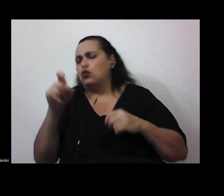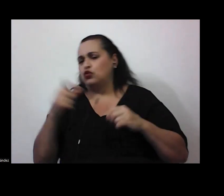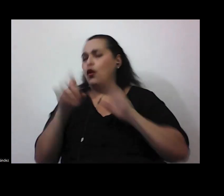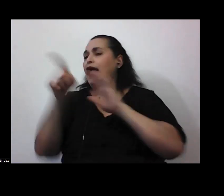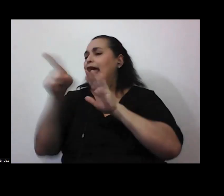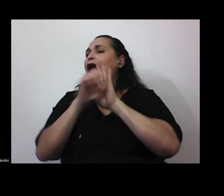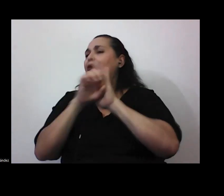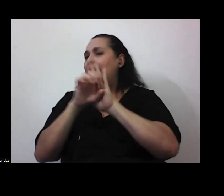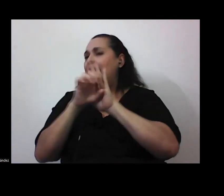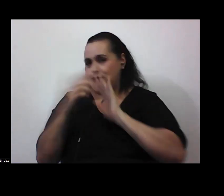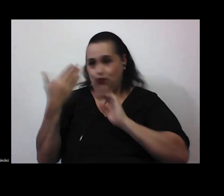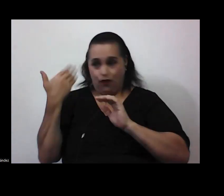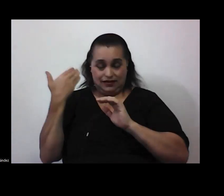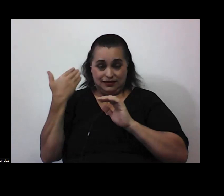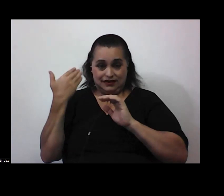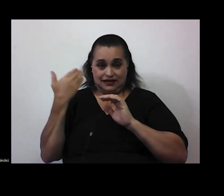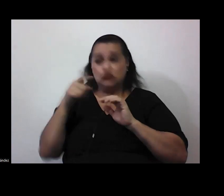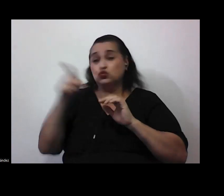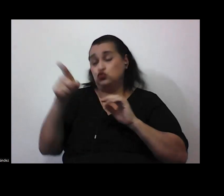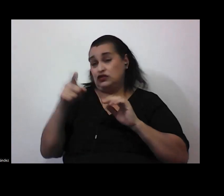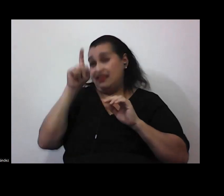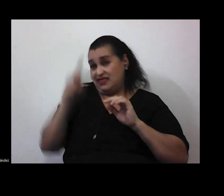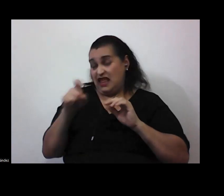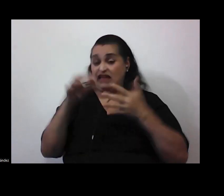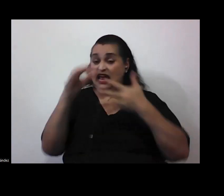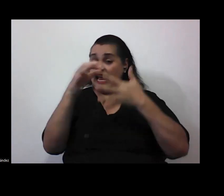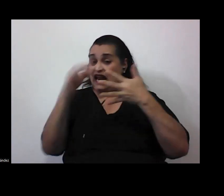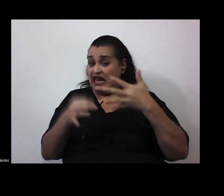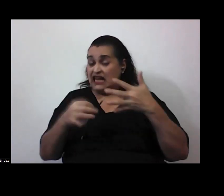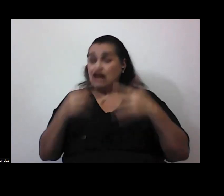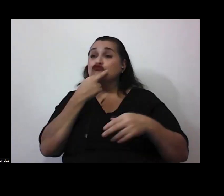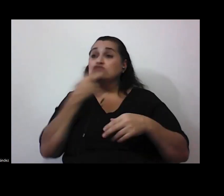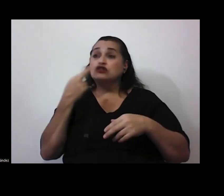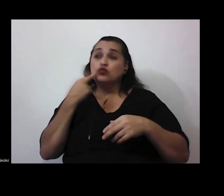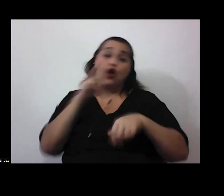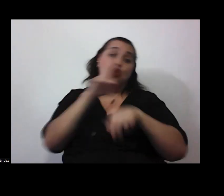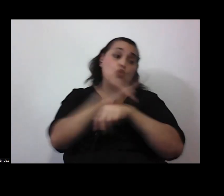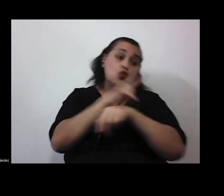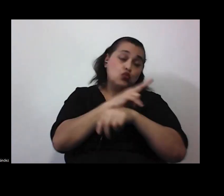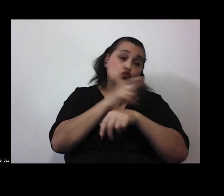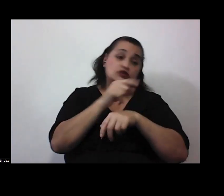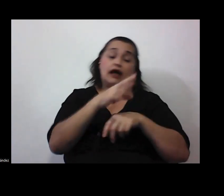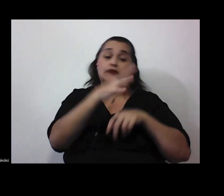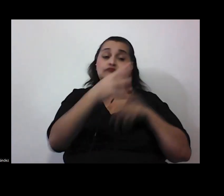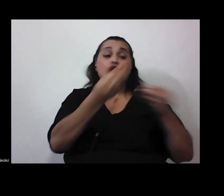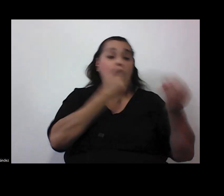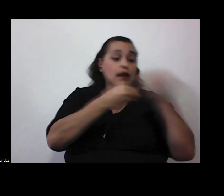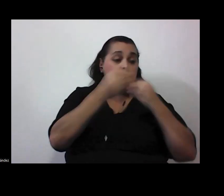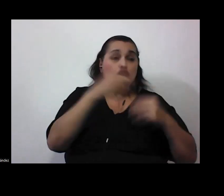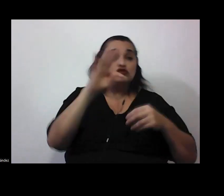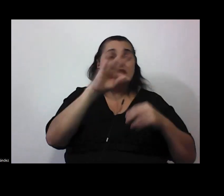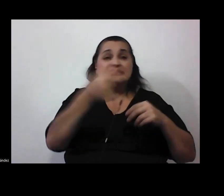hace un rato bueno si tuvieras que elegir un restaurante que usa insumos de organismos transgénicos y otros que no ¿cuál elegirías y por qué?